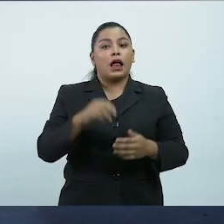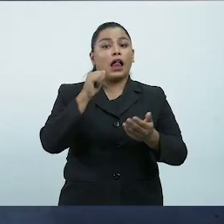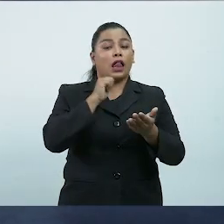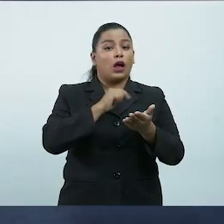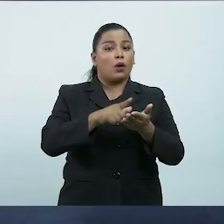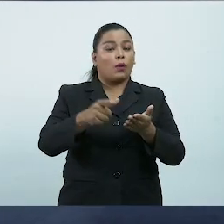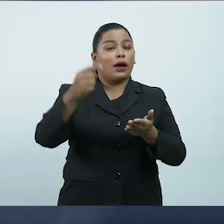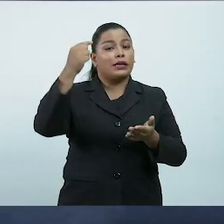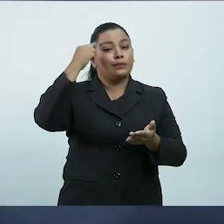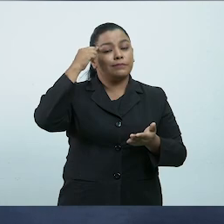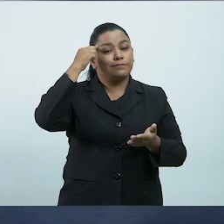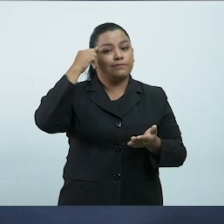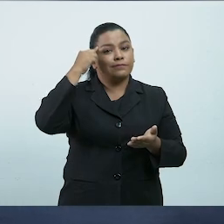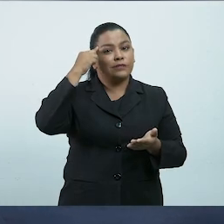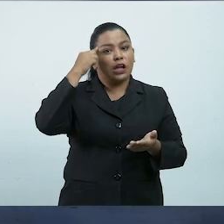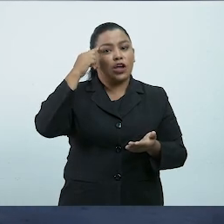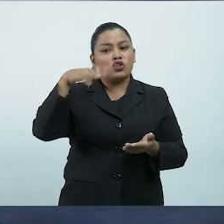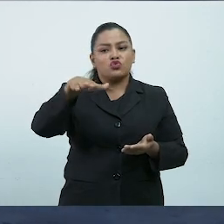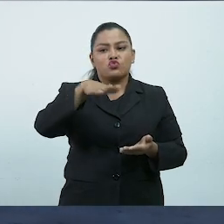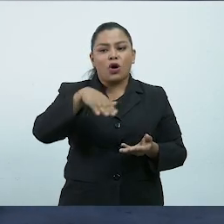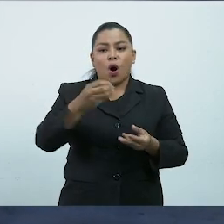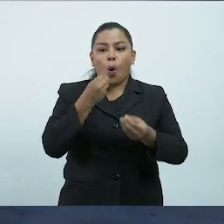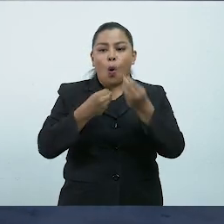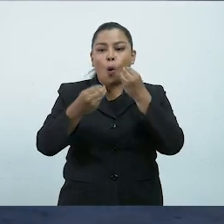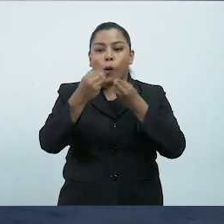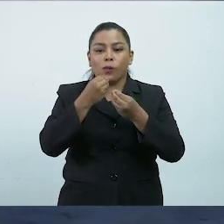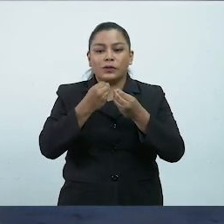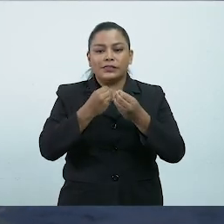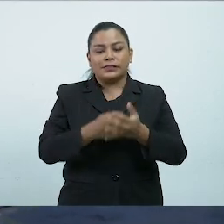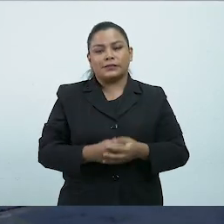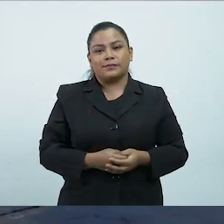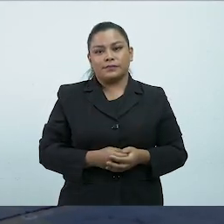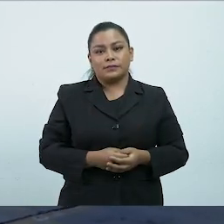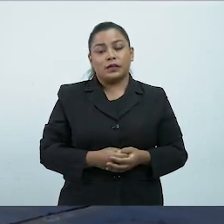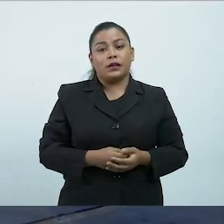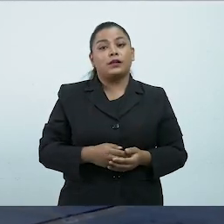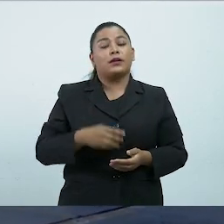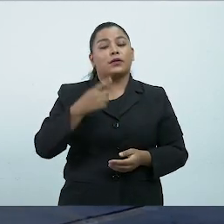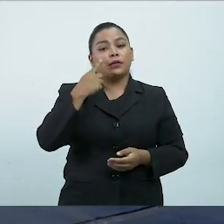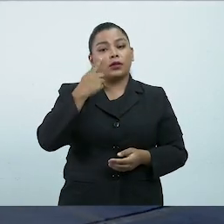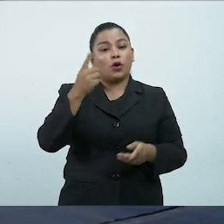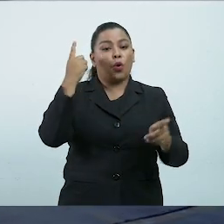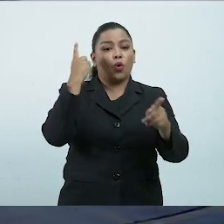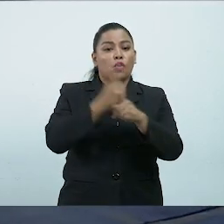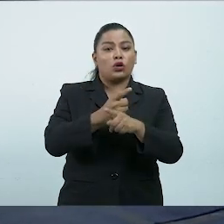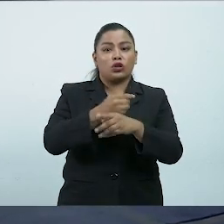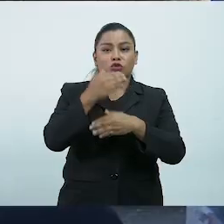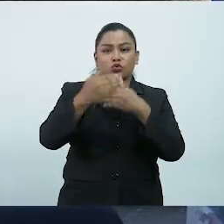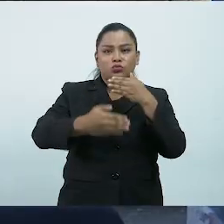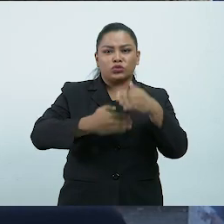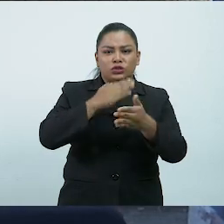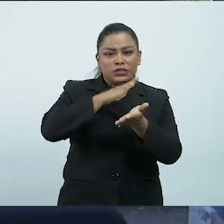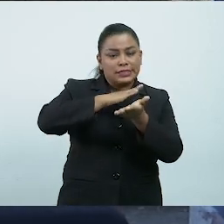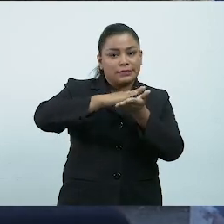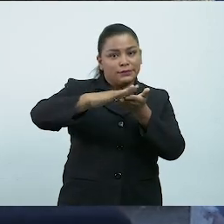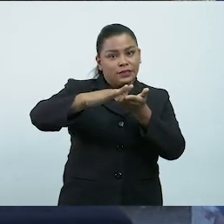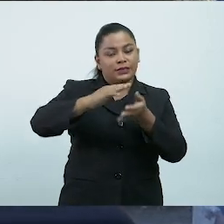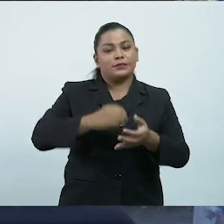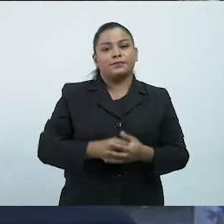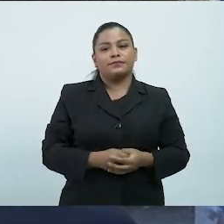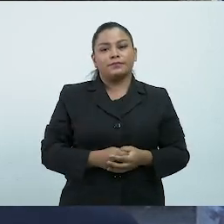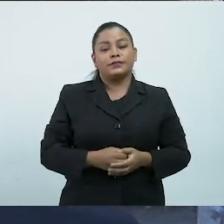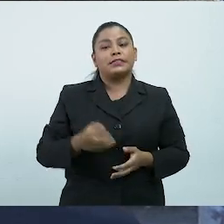considerar la zona de refrigerio o alimentación a los estudiantes y cumplir con los protocolos de limpieza y desinfección